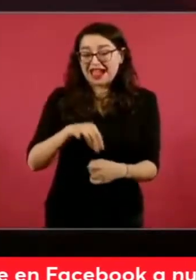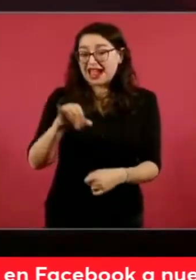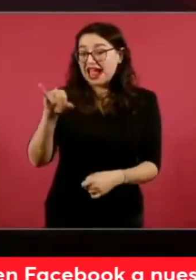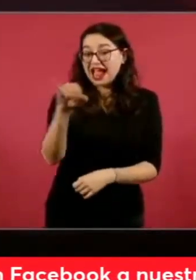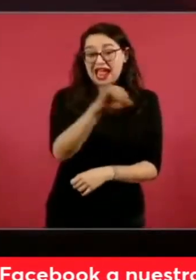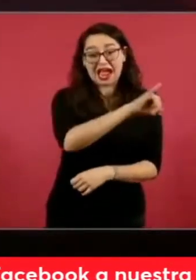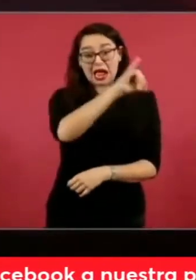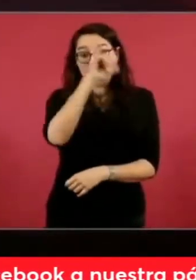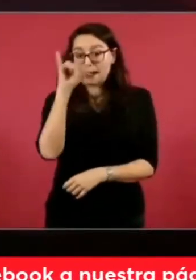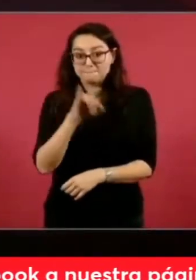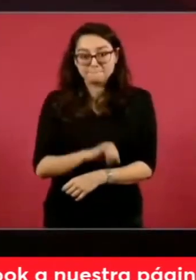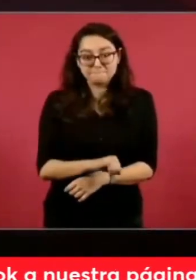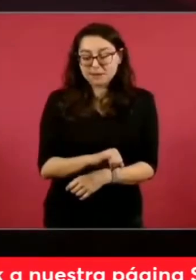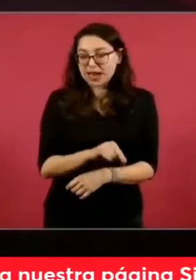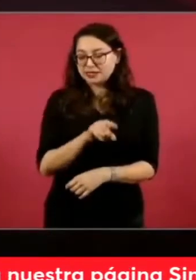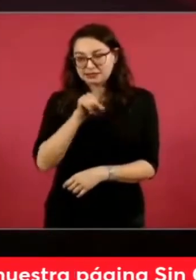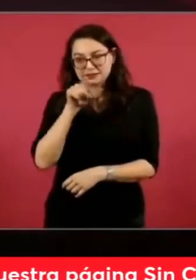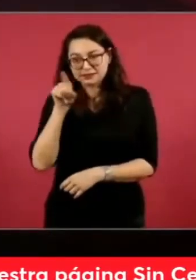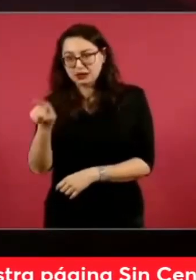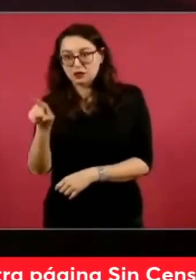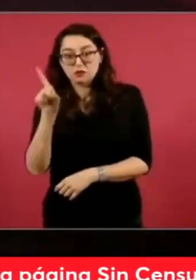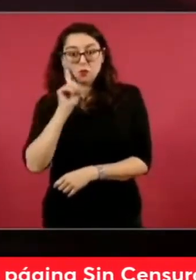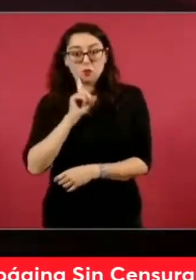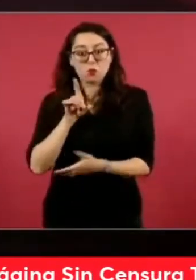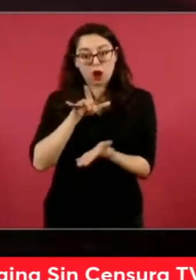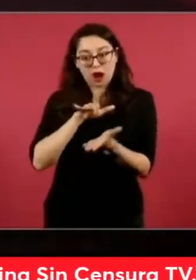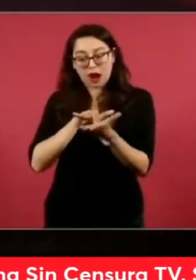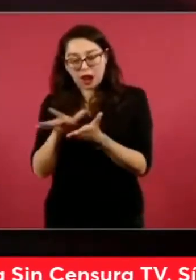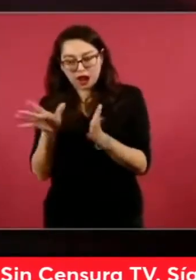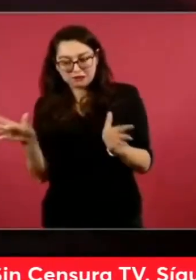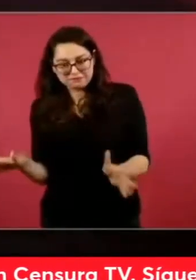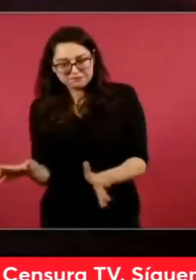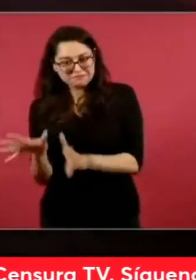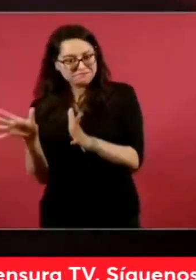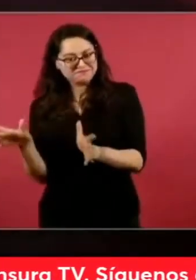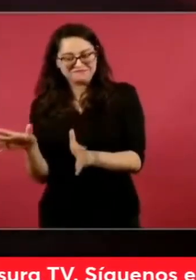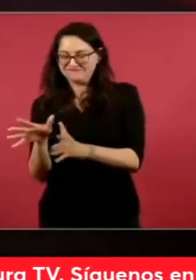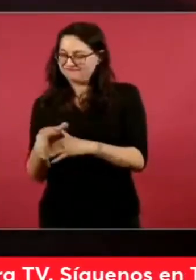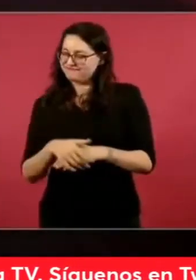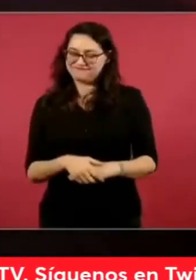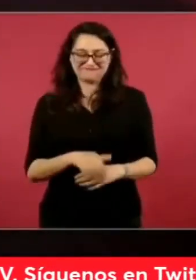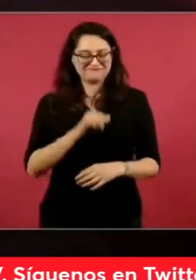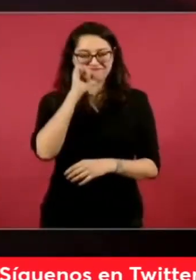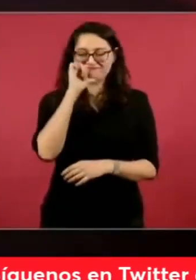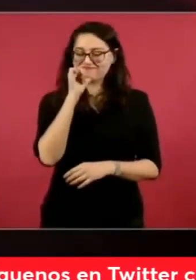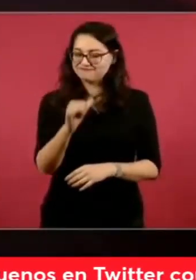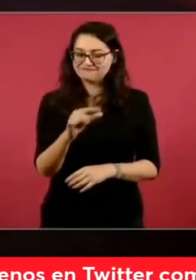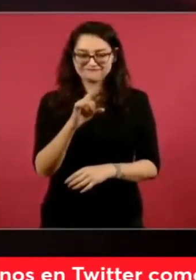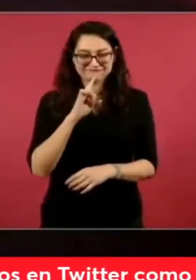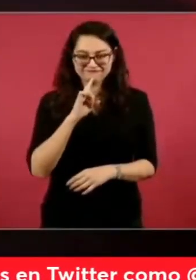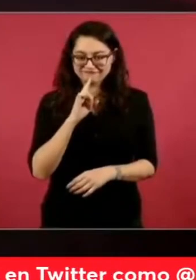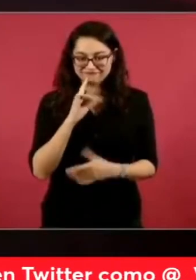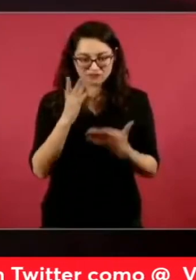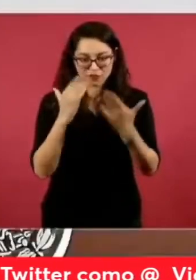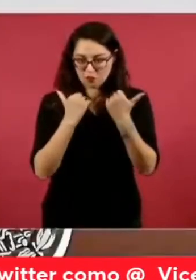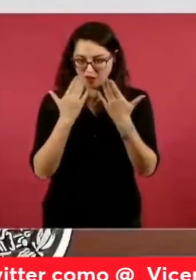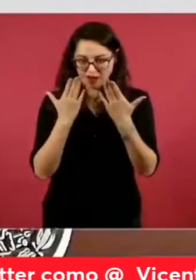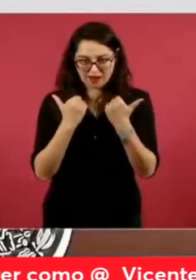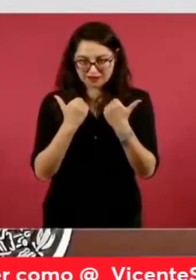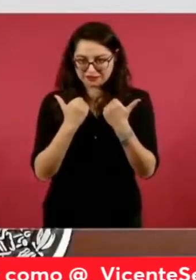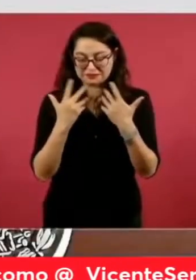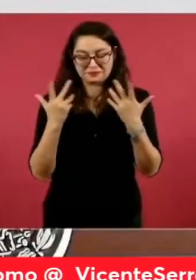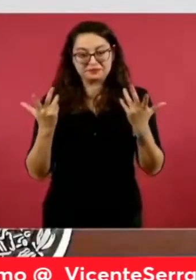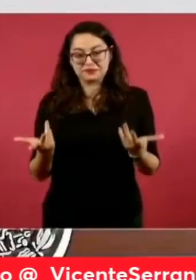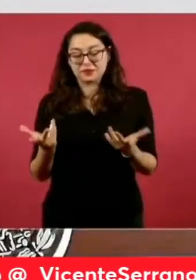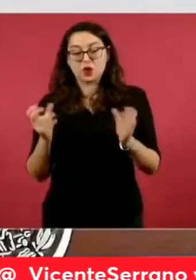suficiente para tener por acreditada una intervención sistemática y reiterada al referirse